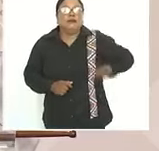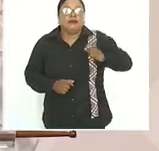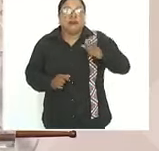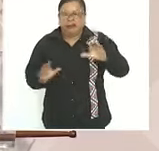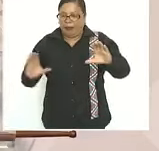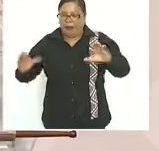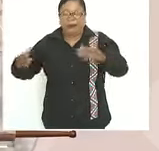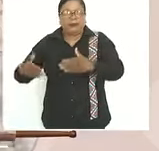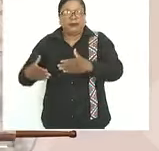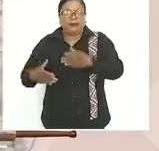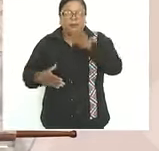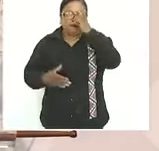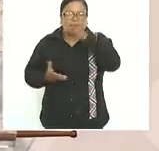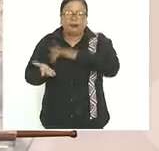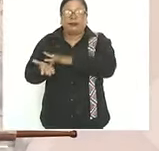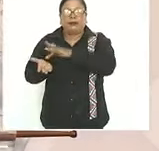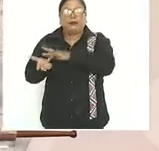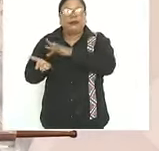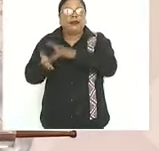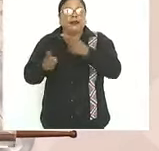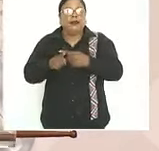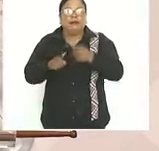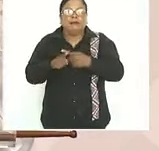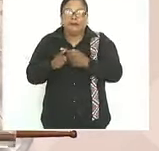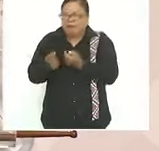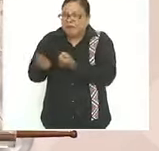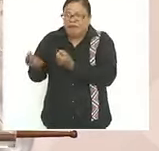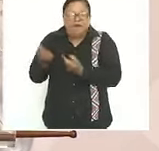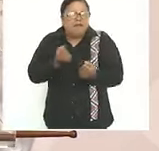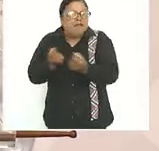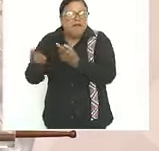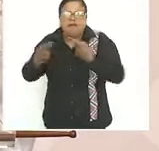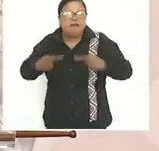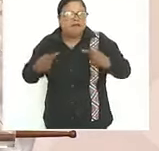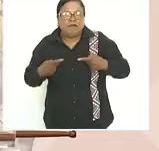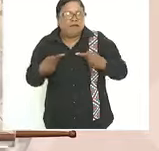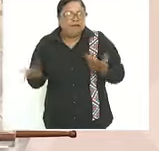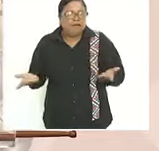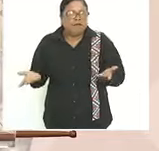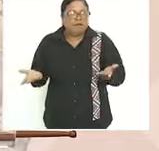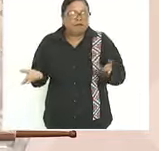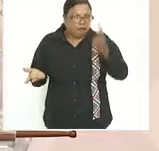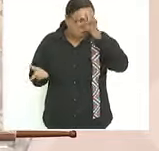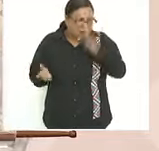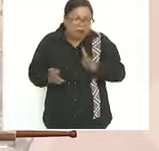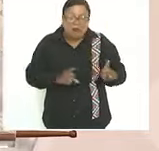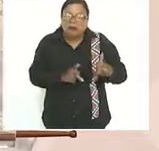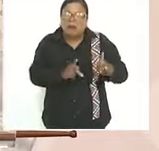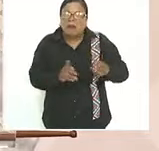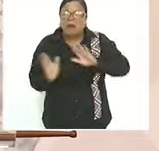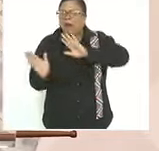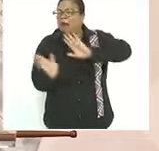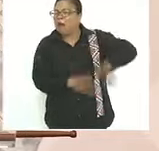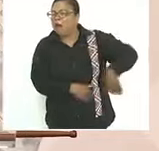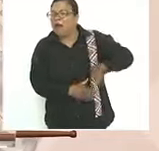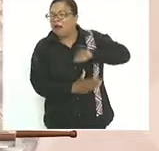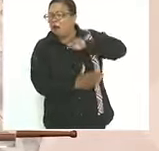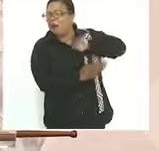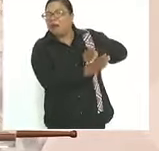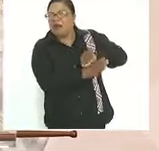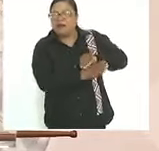al servicio de una minoría rapaz al pueblo ni lo volteaban a ver